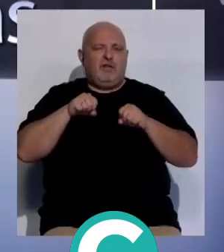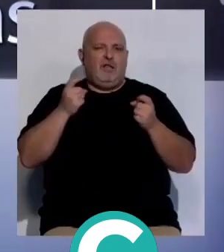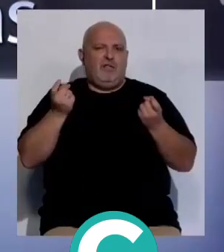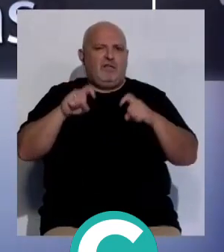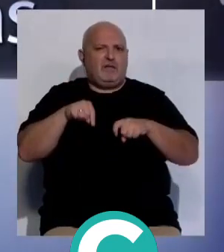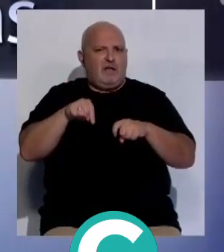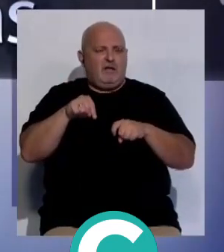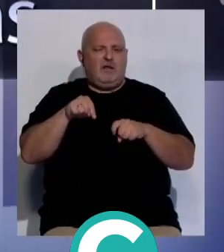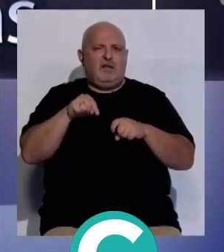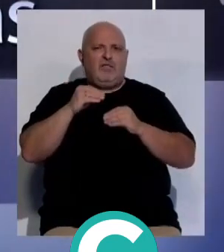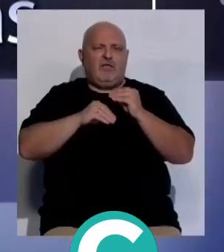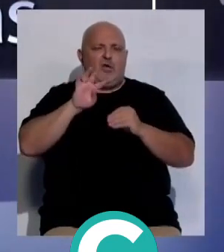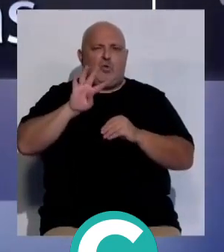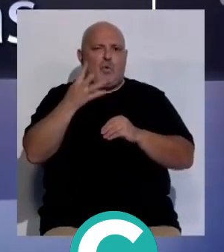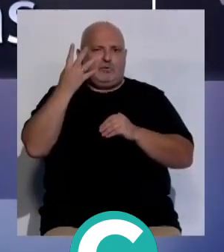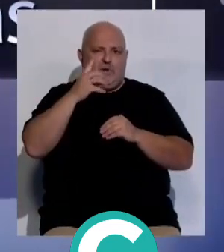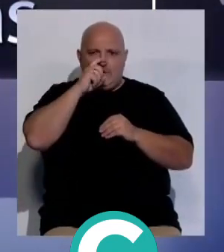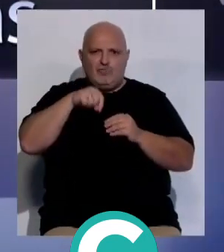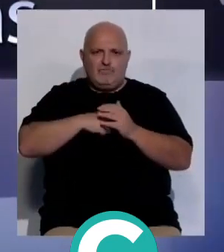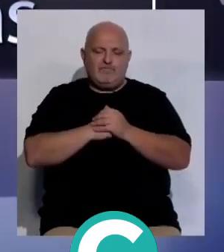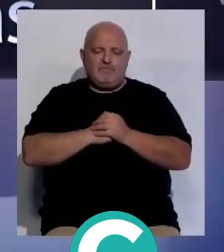cita que celebra su cuarta edición.